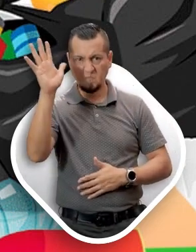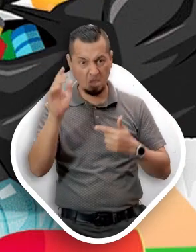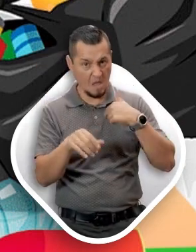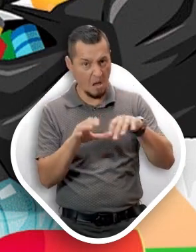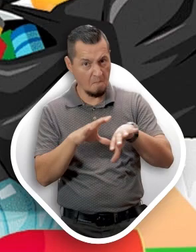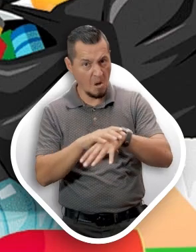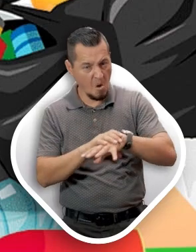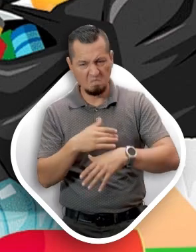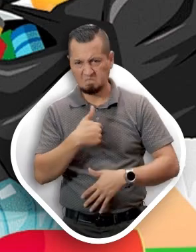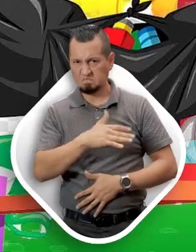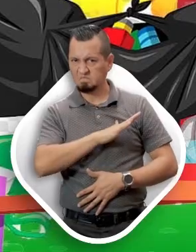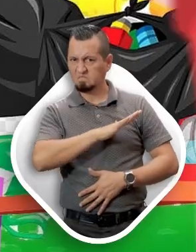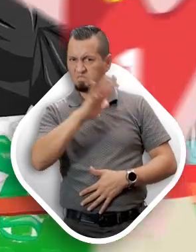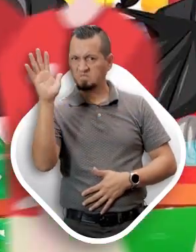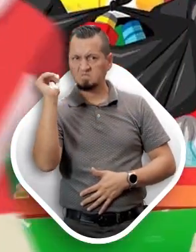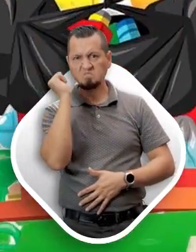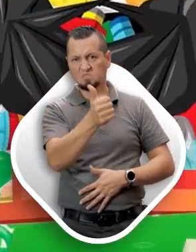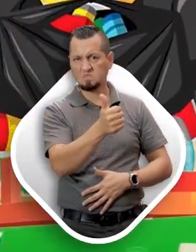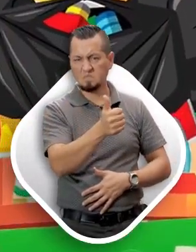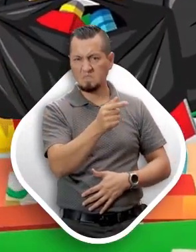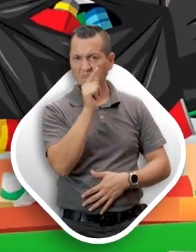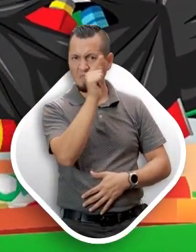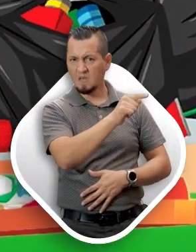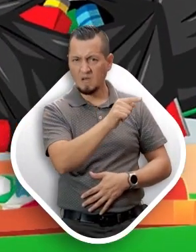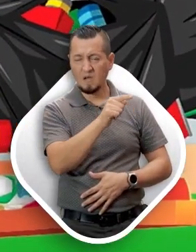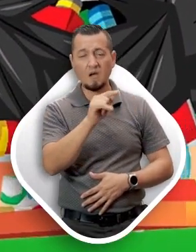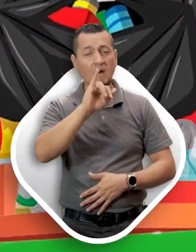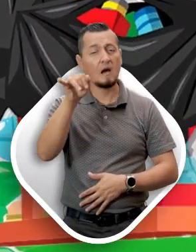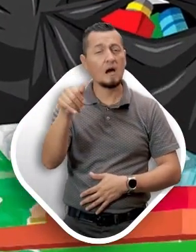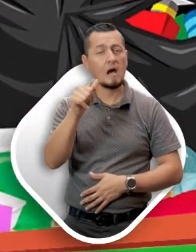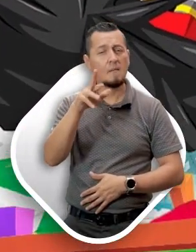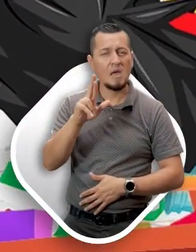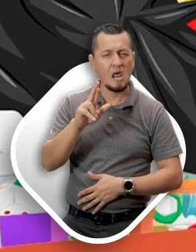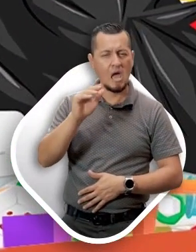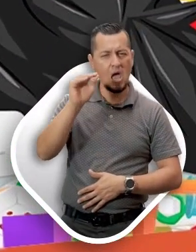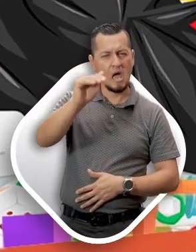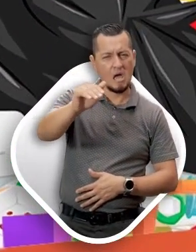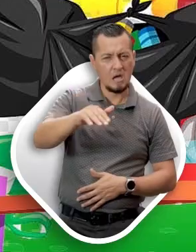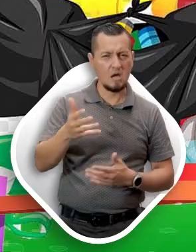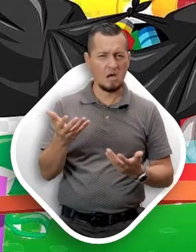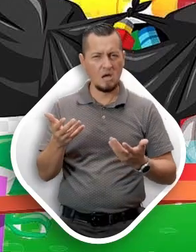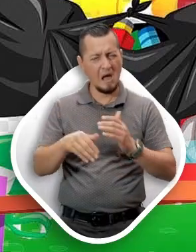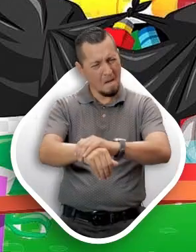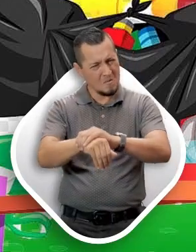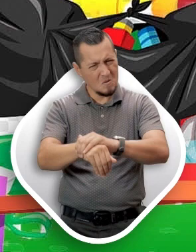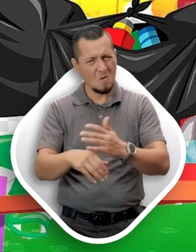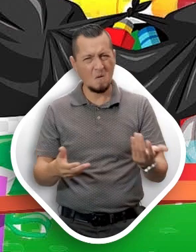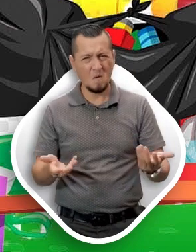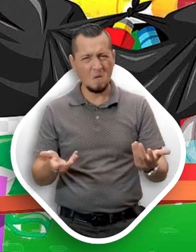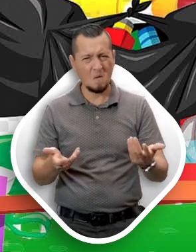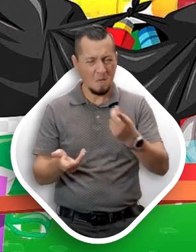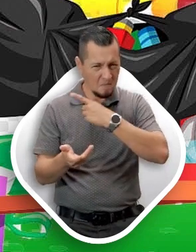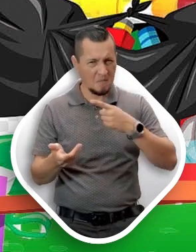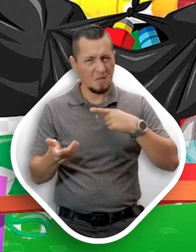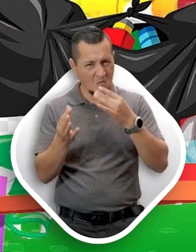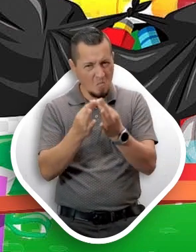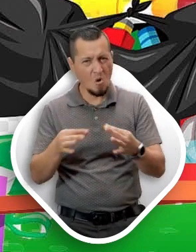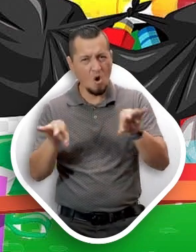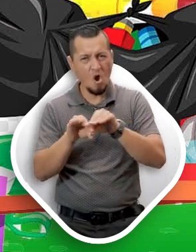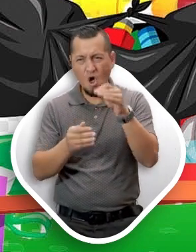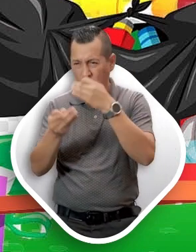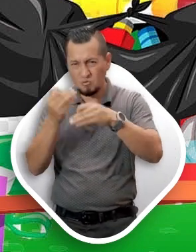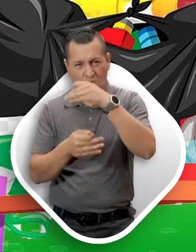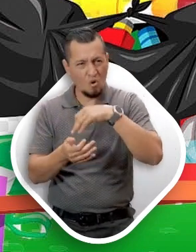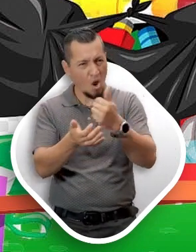¡Que lo hagan los demás! Javier se acercó a ellos y les comentó, ¡Amigos! Es muy